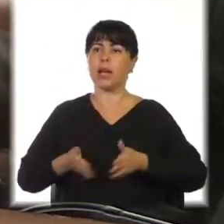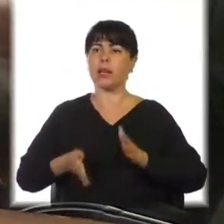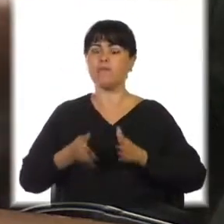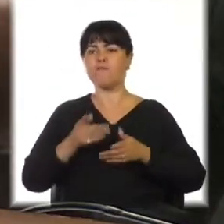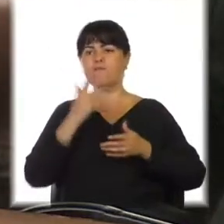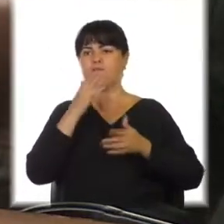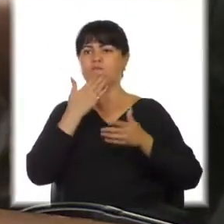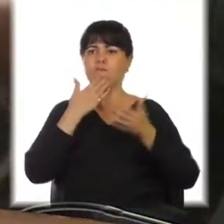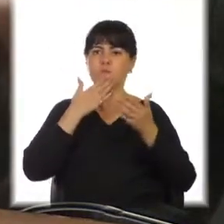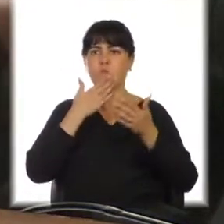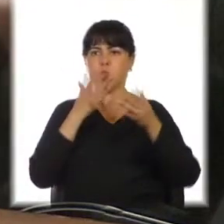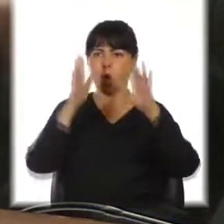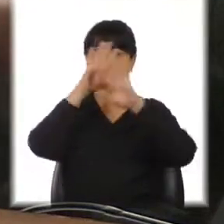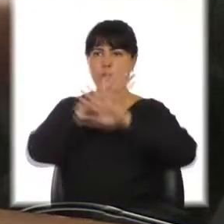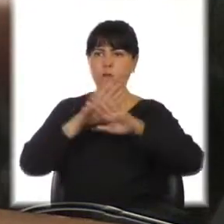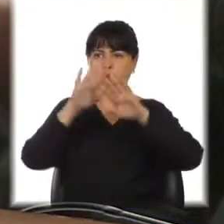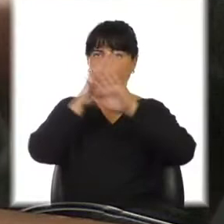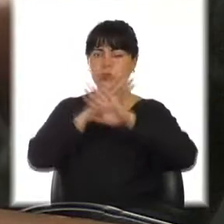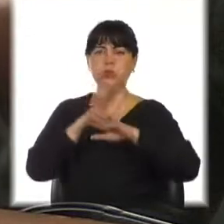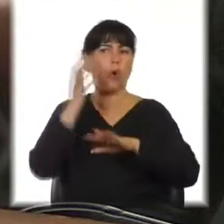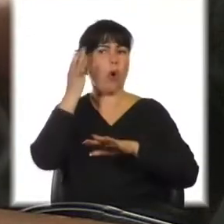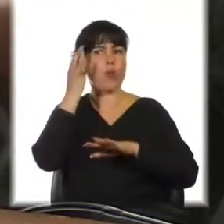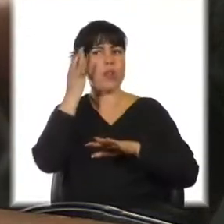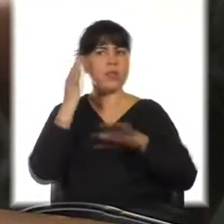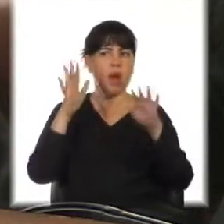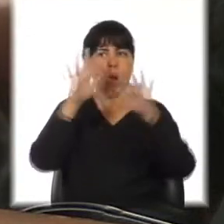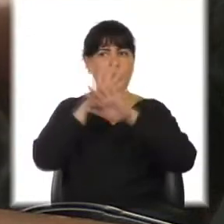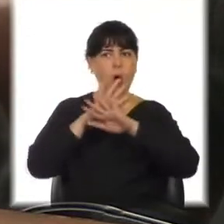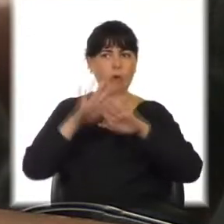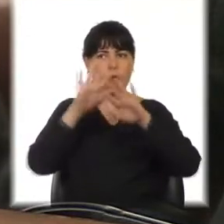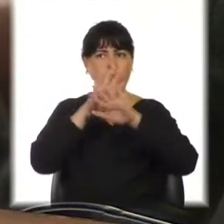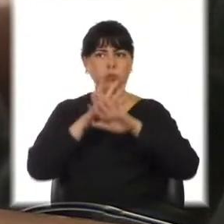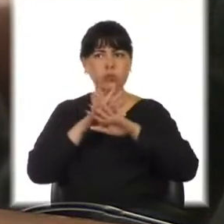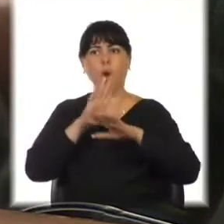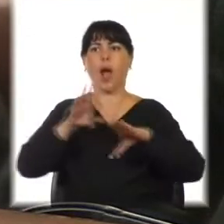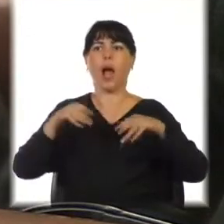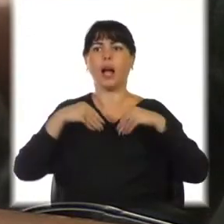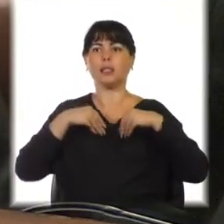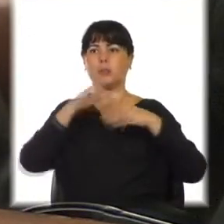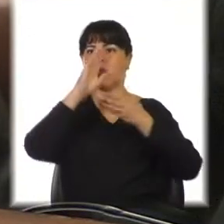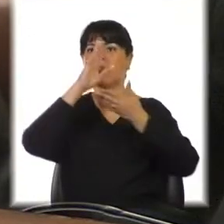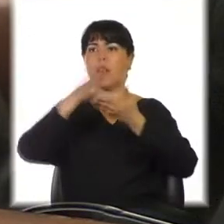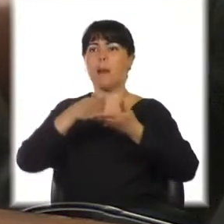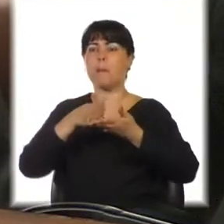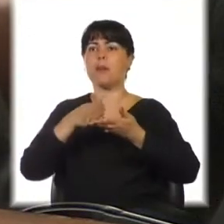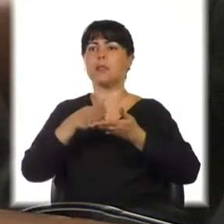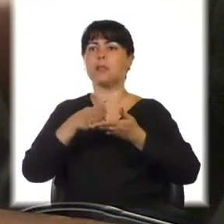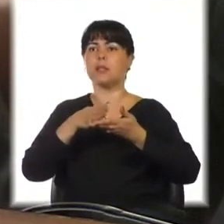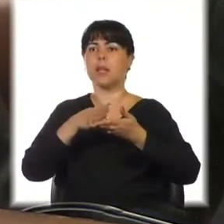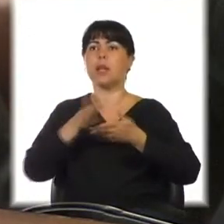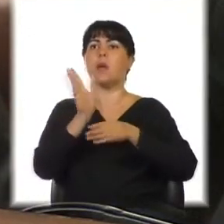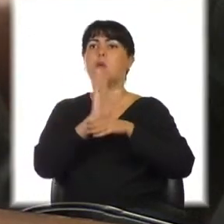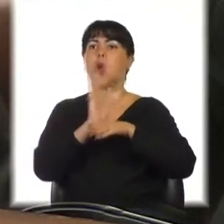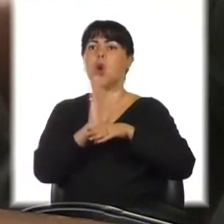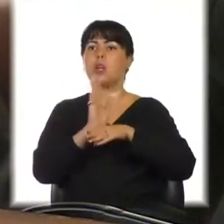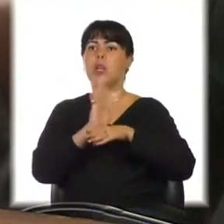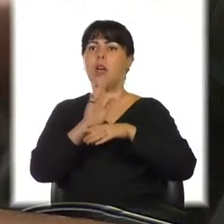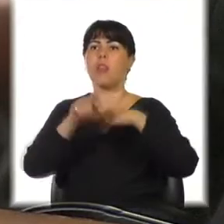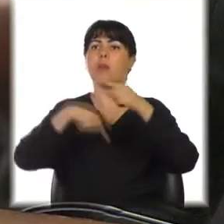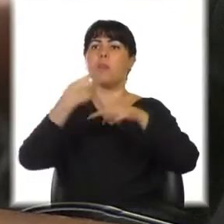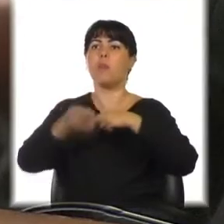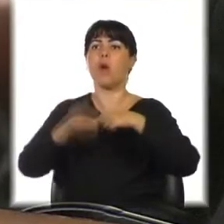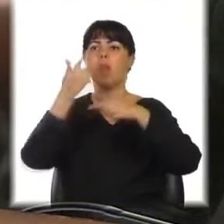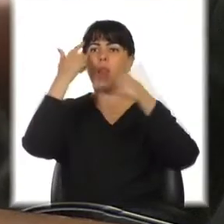hasta un 88% de niñas con género confuso aceptan finalmente su sexo biológico traspasar la pubertad